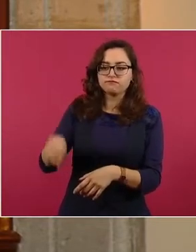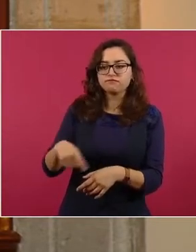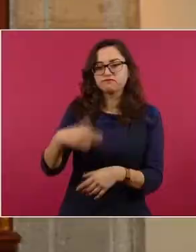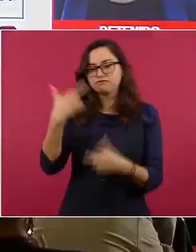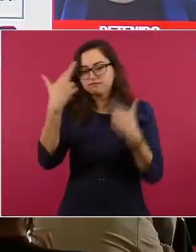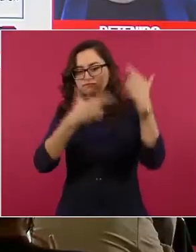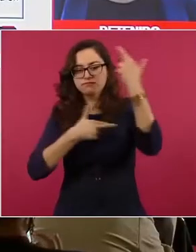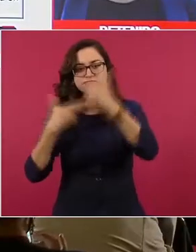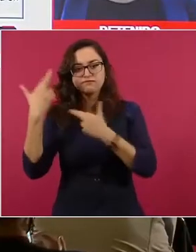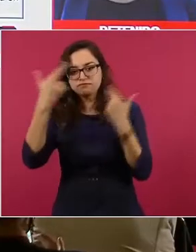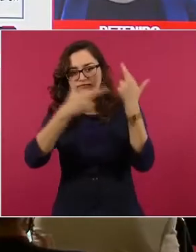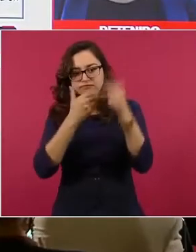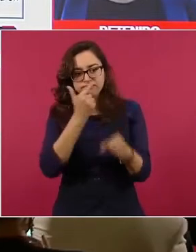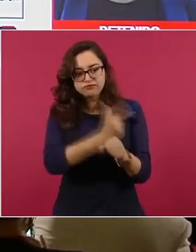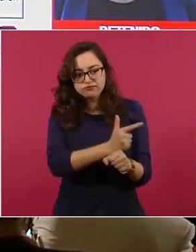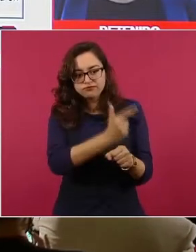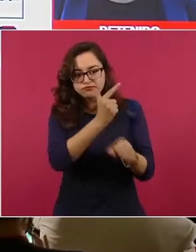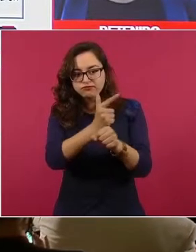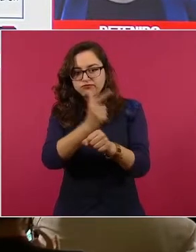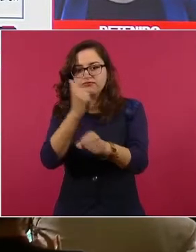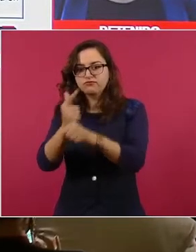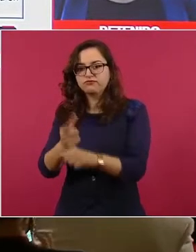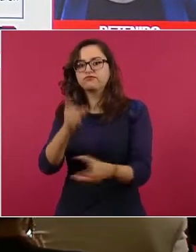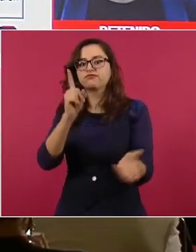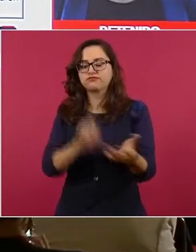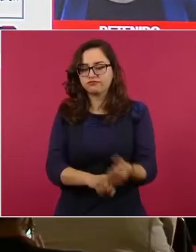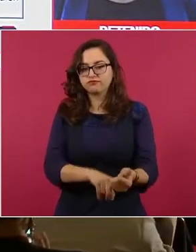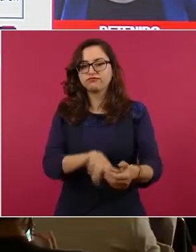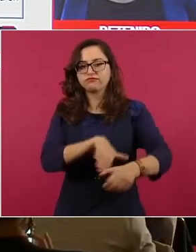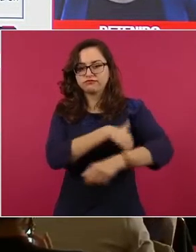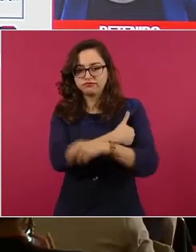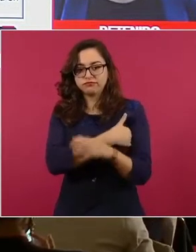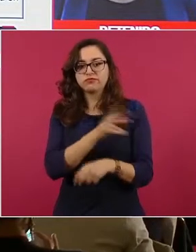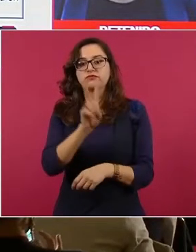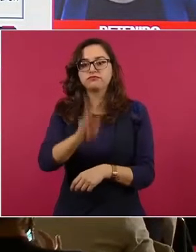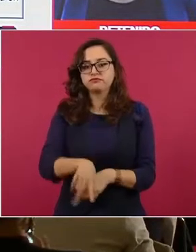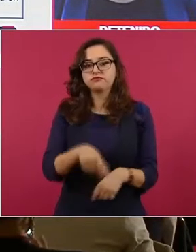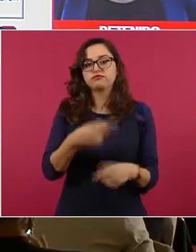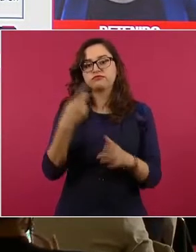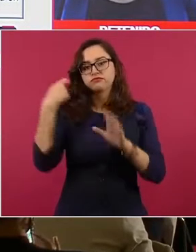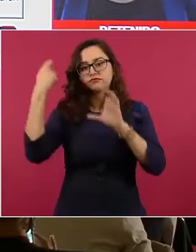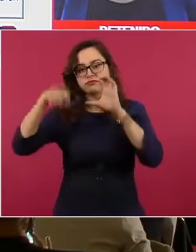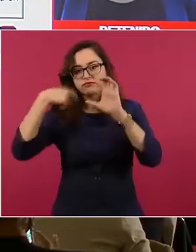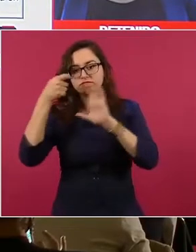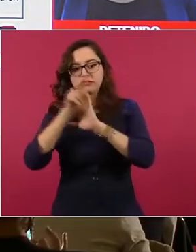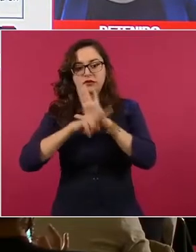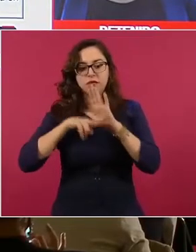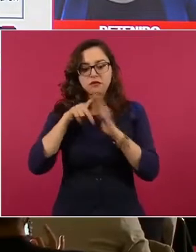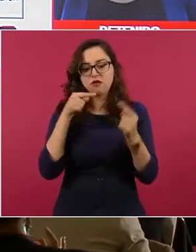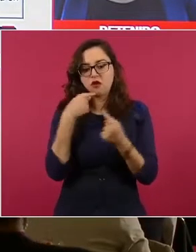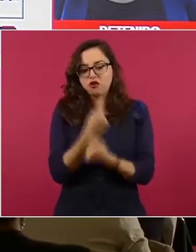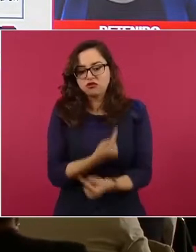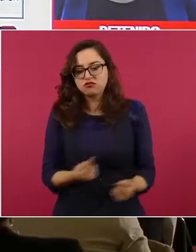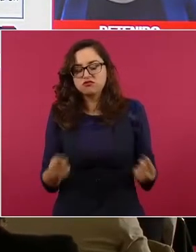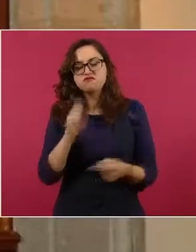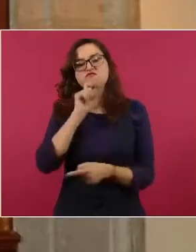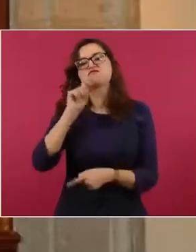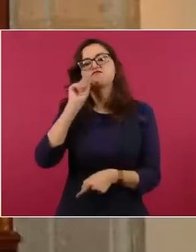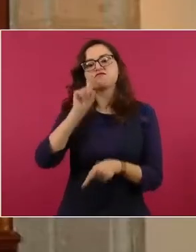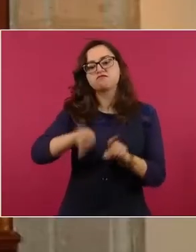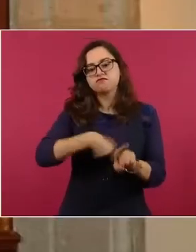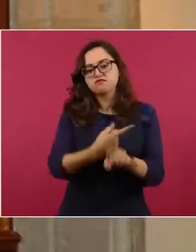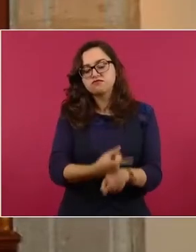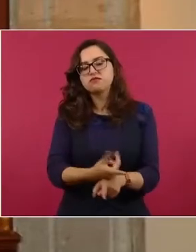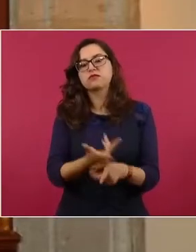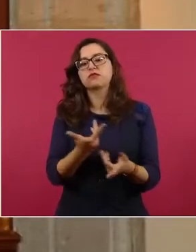correspondiente pudo detectar el almacenamiento de pornografía infantil y también su vinculación a una